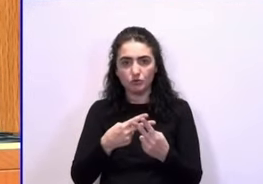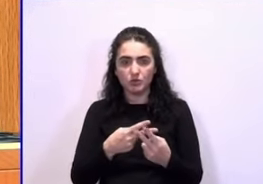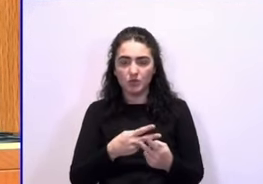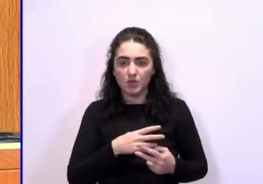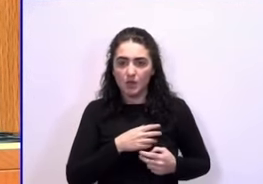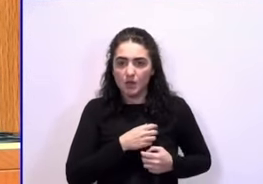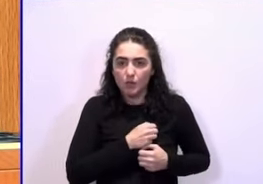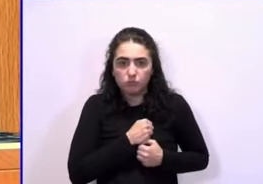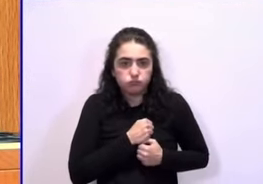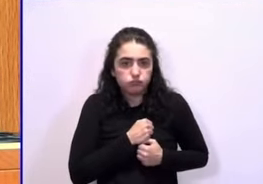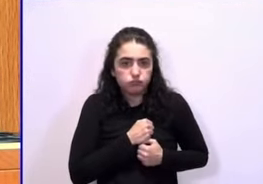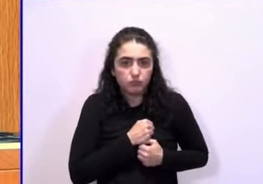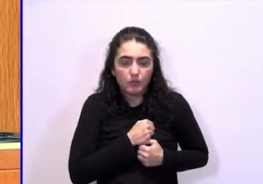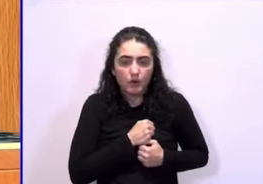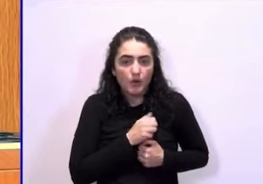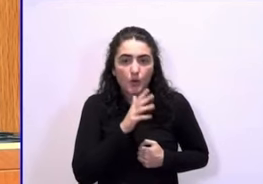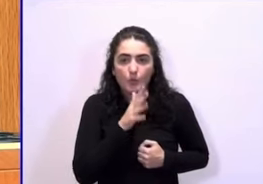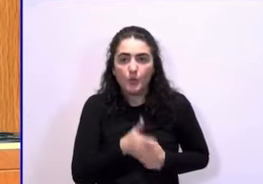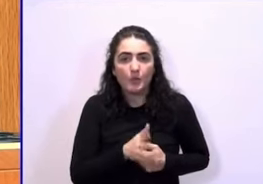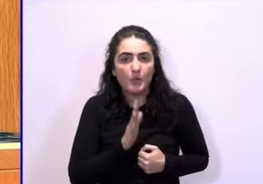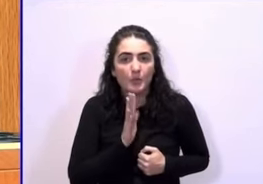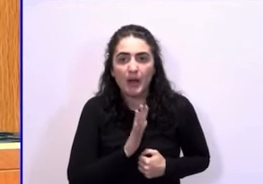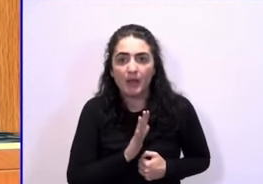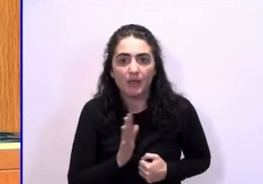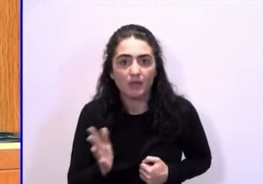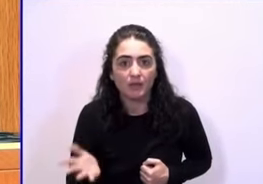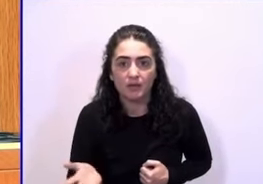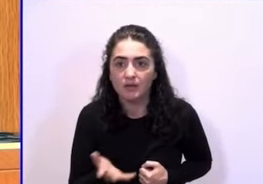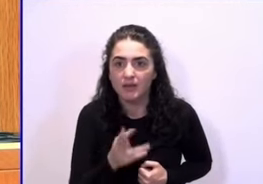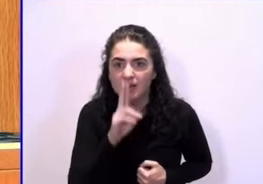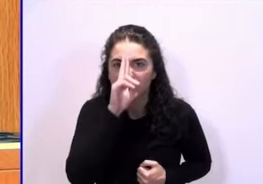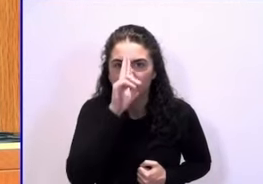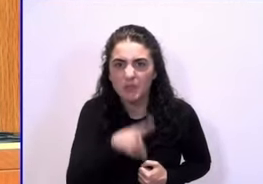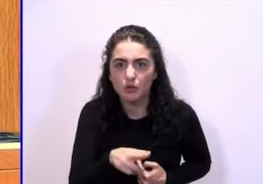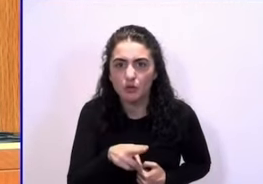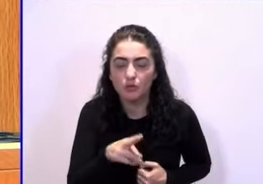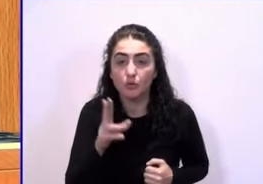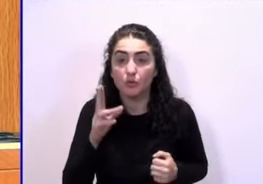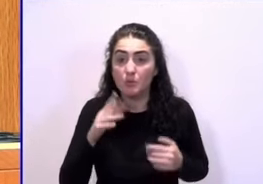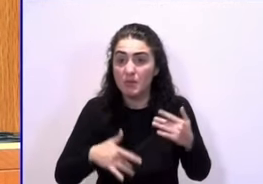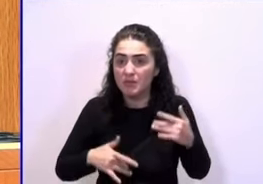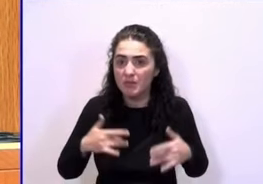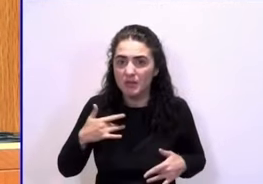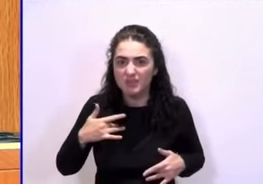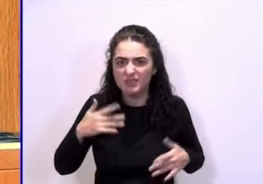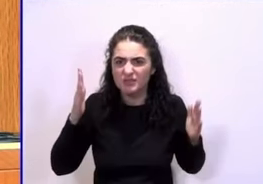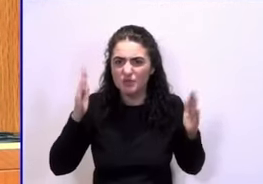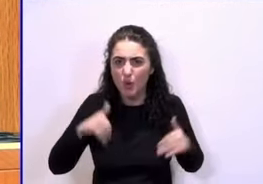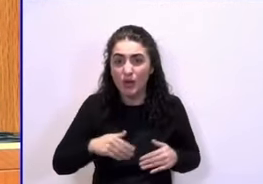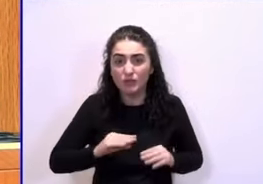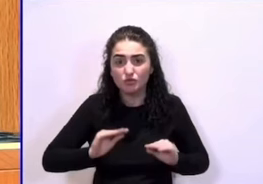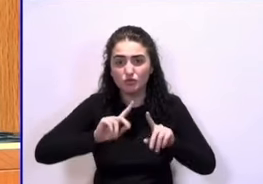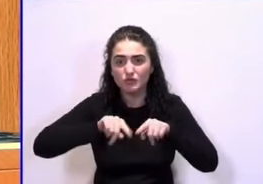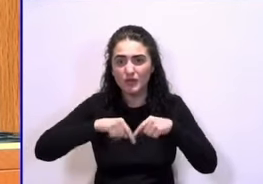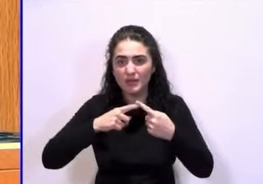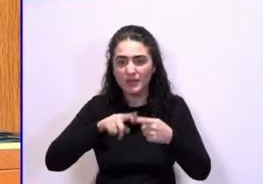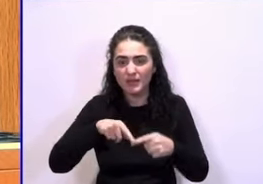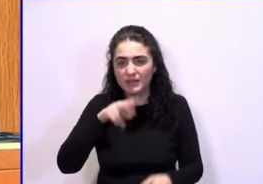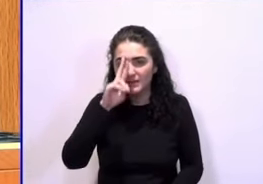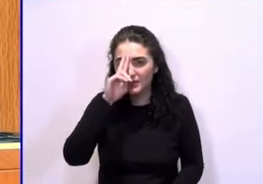parece que no tienen ustedes ni el más mínimo respeto a las víctimas ni a sus familiares.